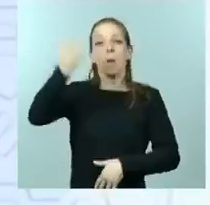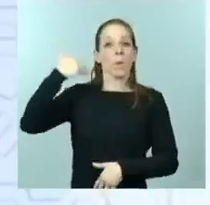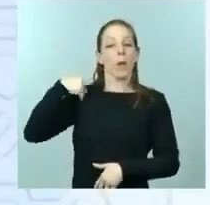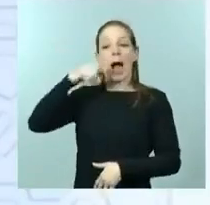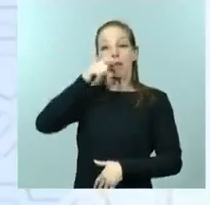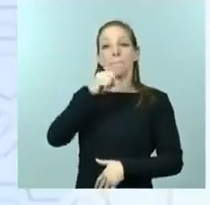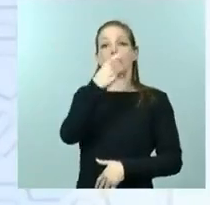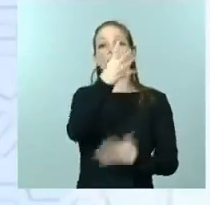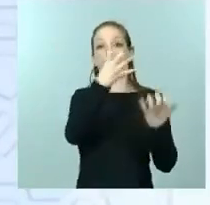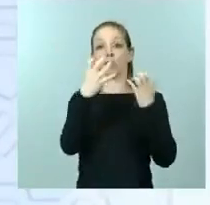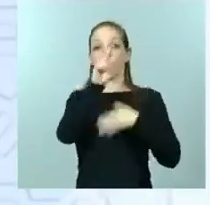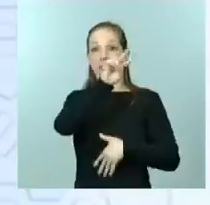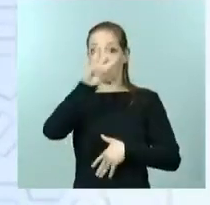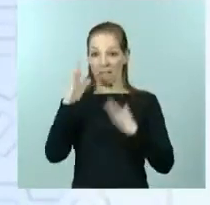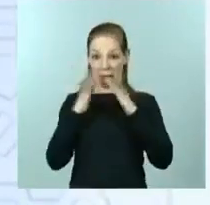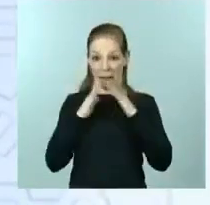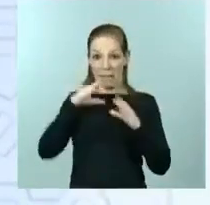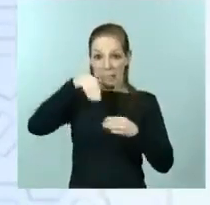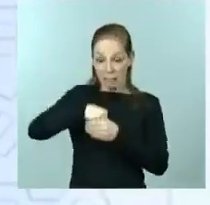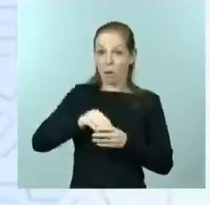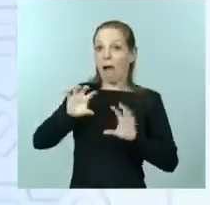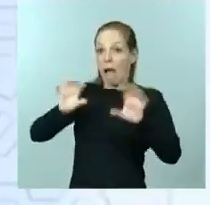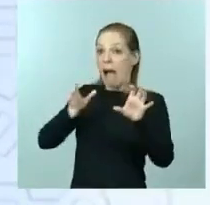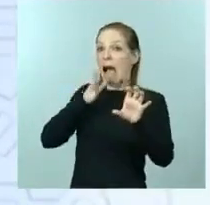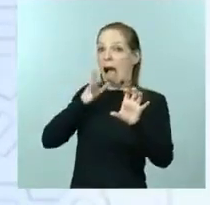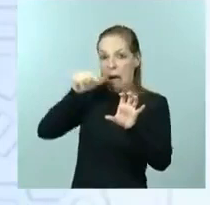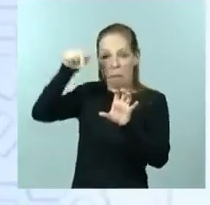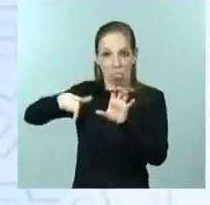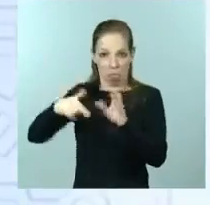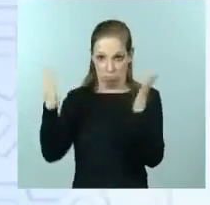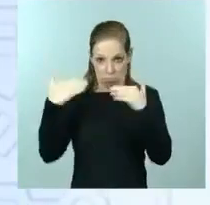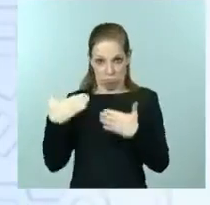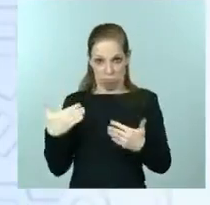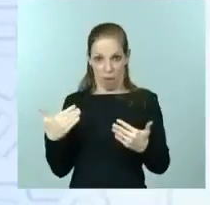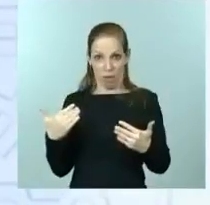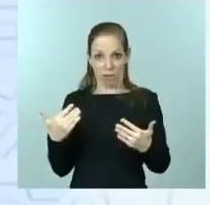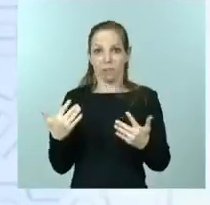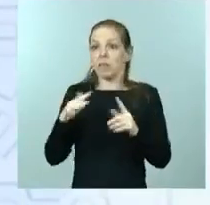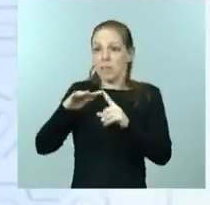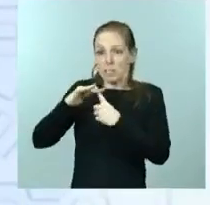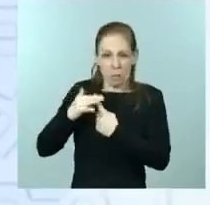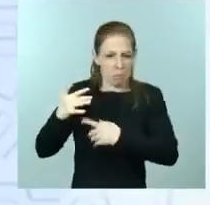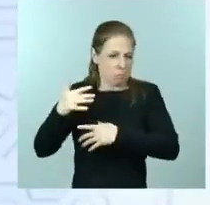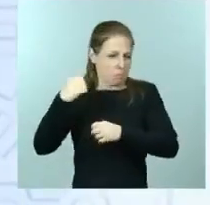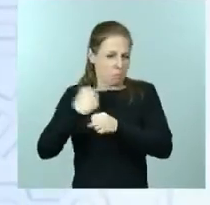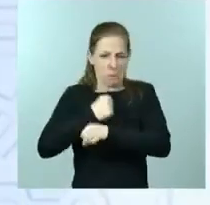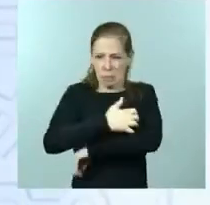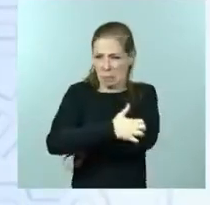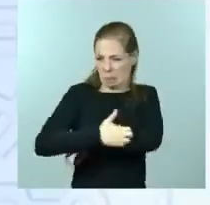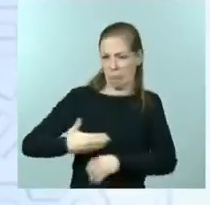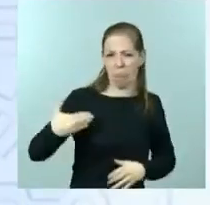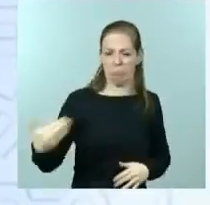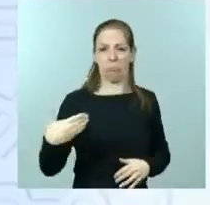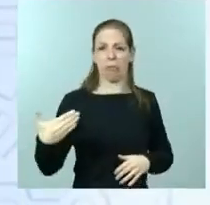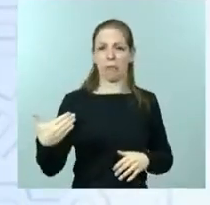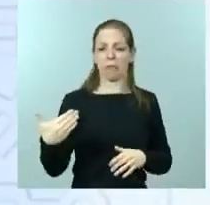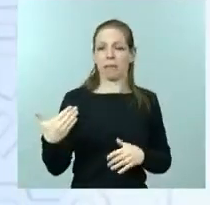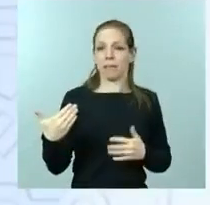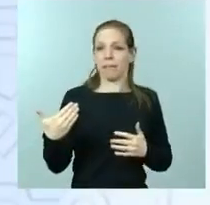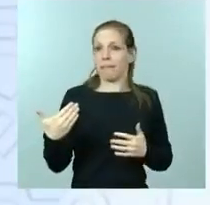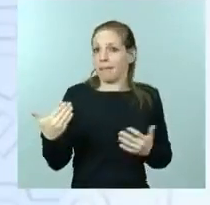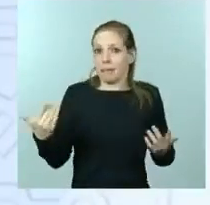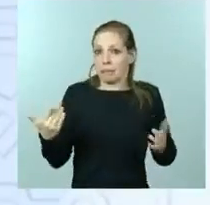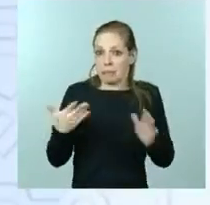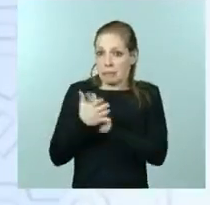lujo y los jornales de miseria tenían unas condiciones laborales penosas, apenas alcanzaban para cubrir lo